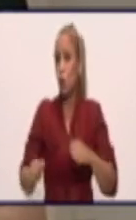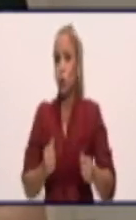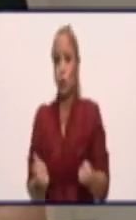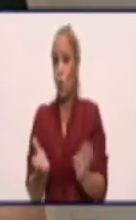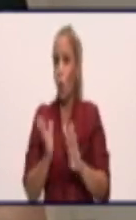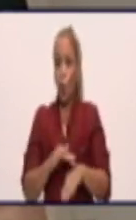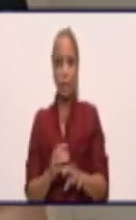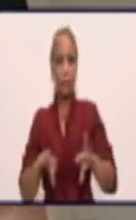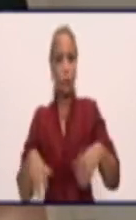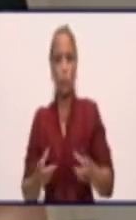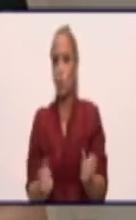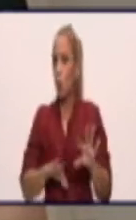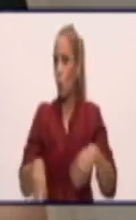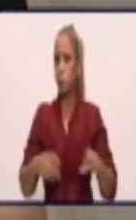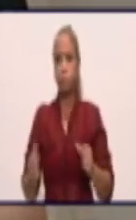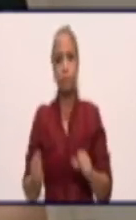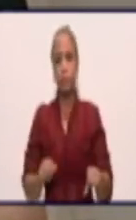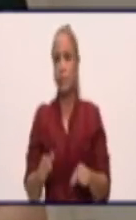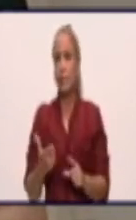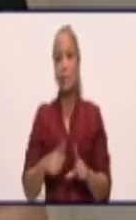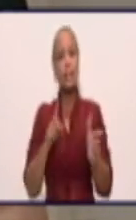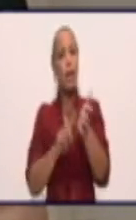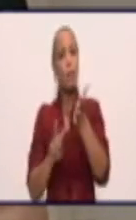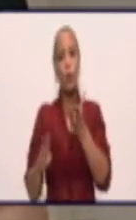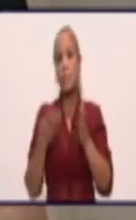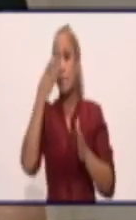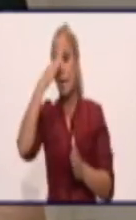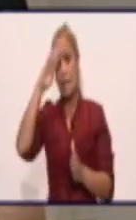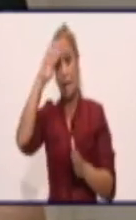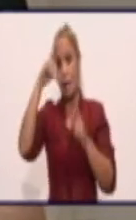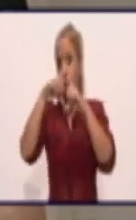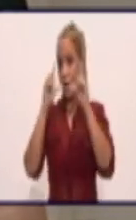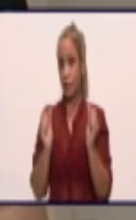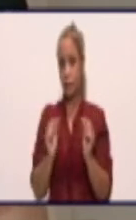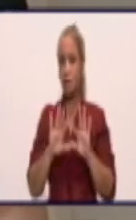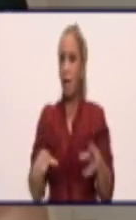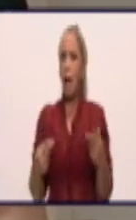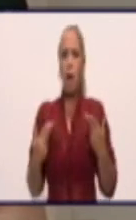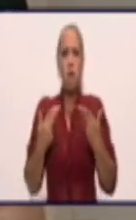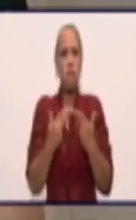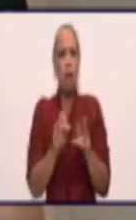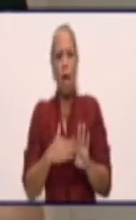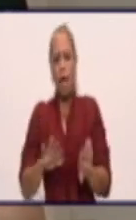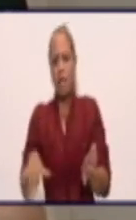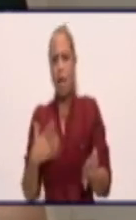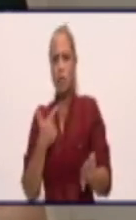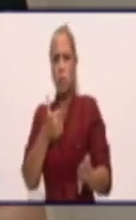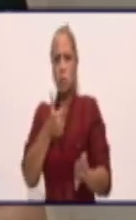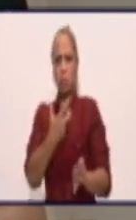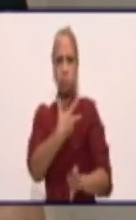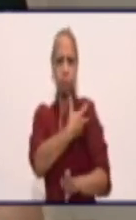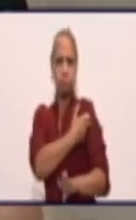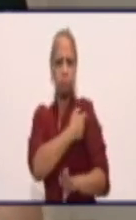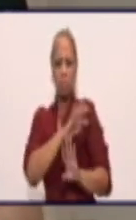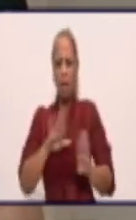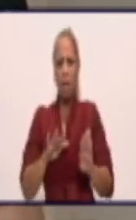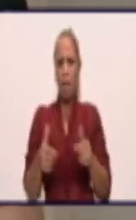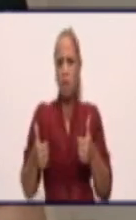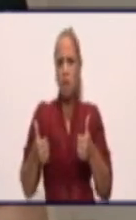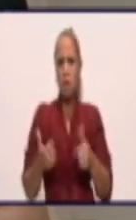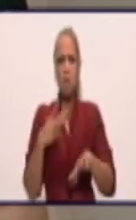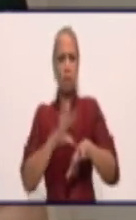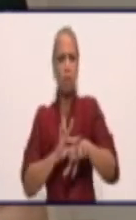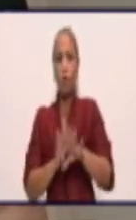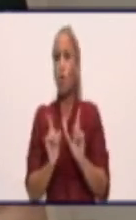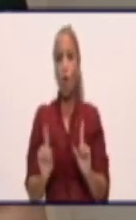en la provincia, ni en el país. Hay personas que se han confiado que como ya se ha vacunado un número importante de personas y piensan en la vacunación, no.